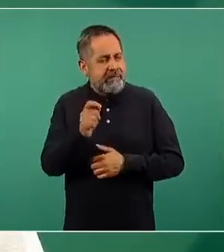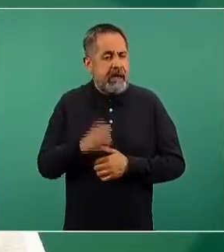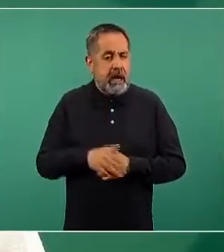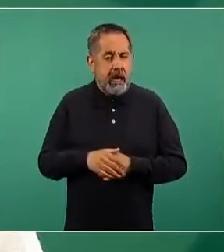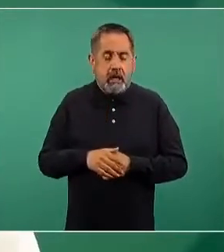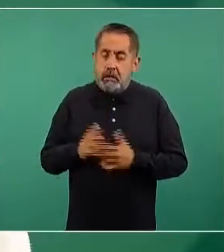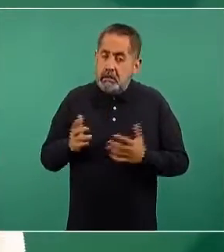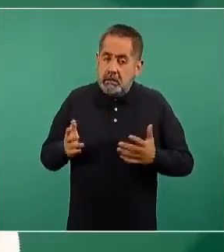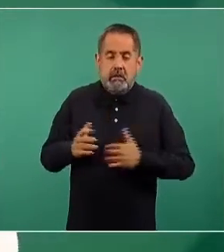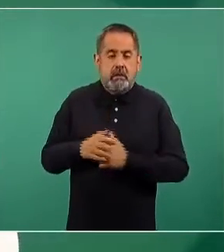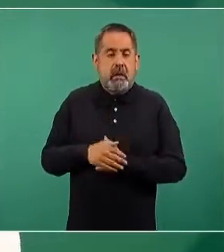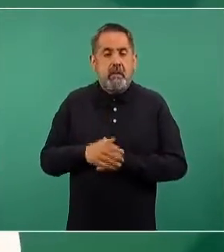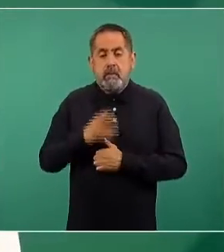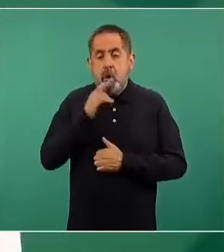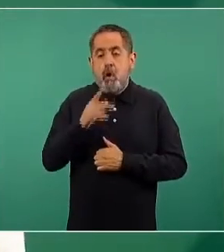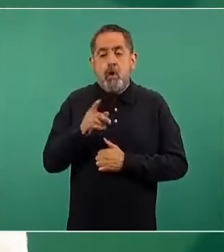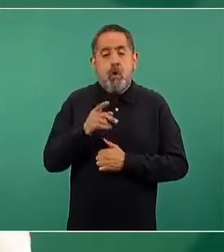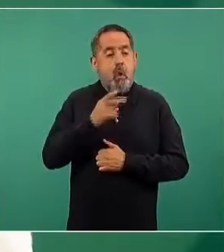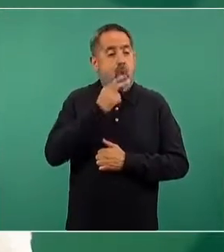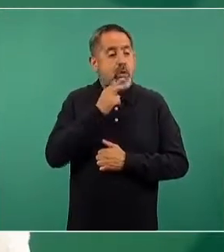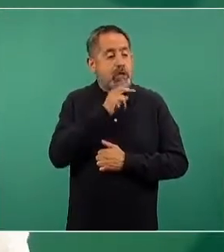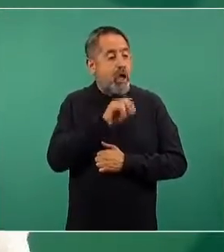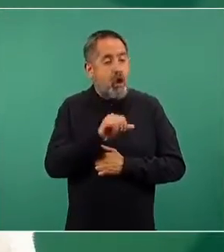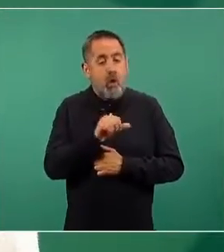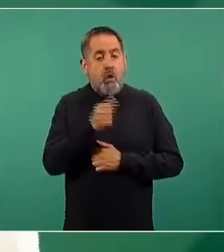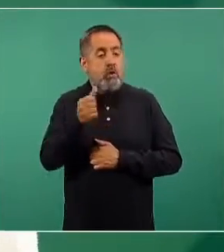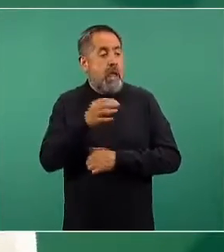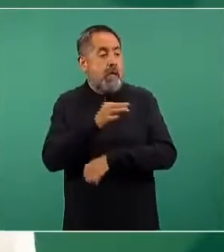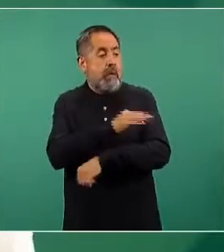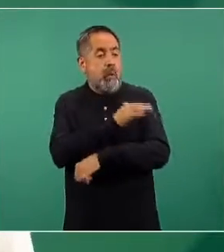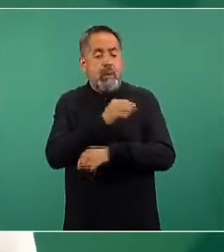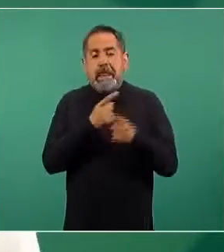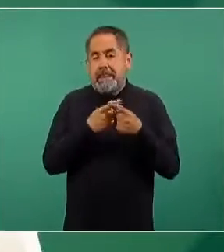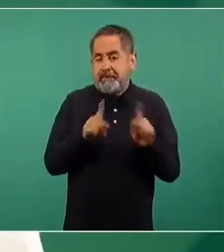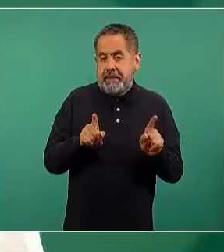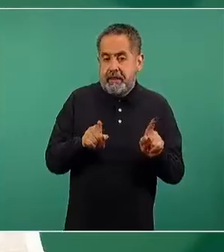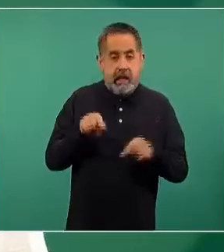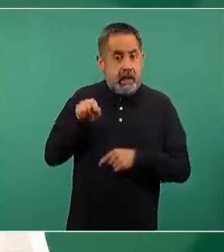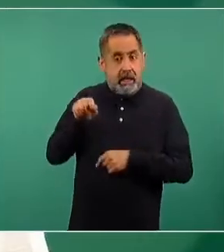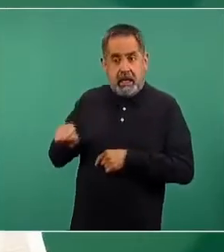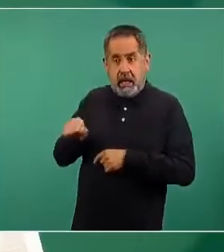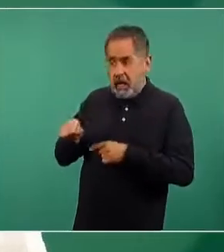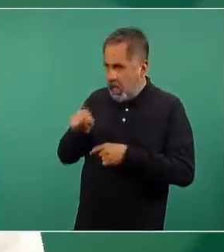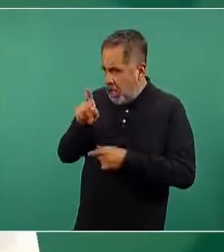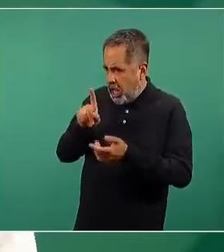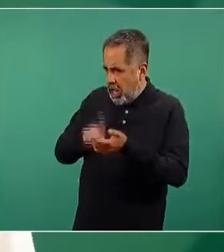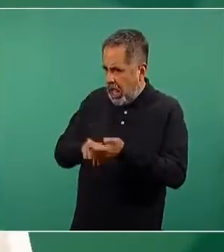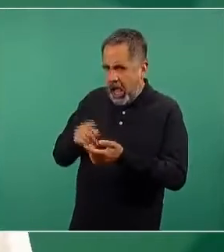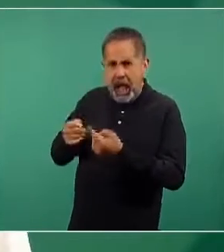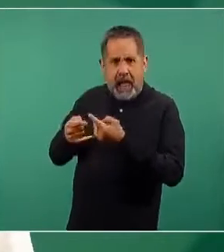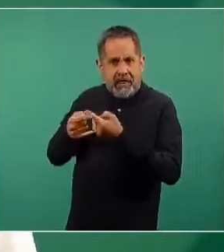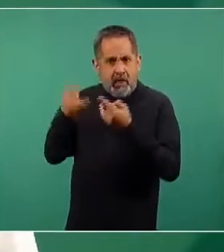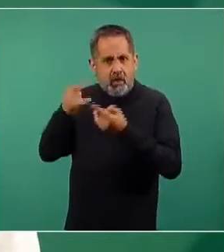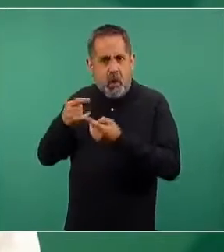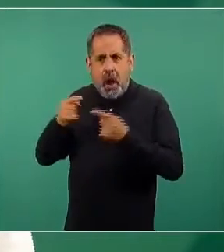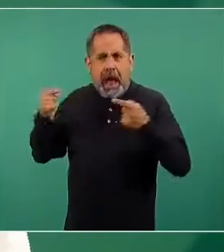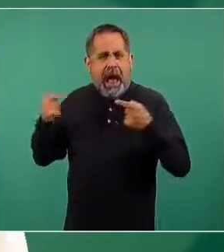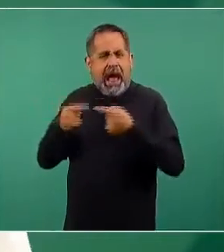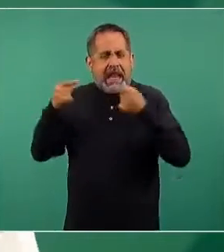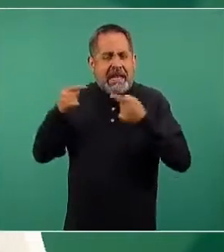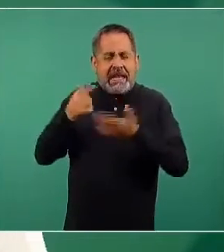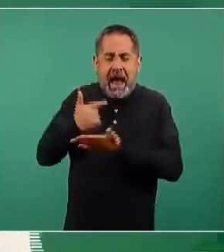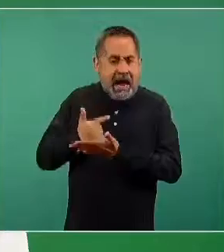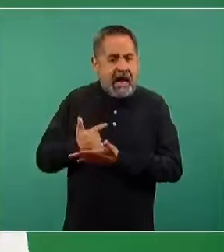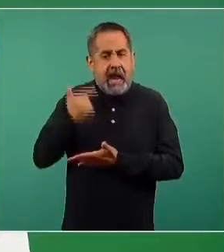que es deseable utilizar una vacuna diferente en personas con historia de alergia grave, alergia